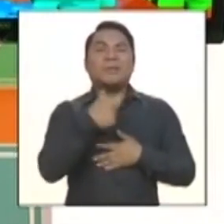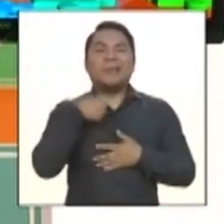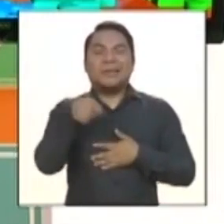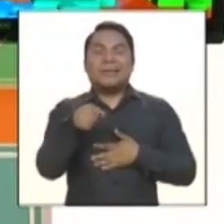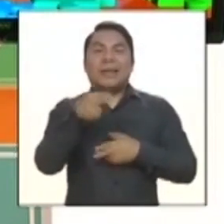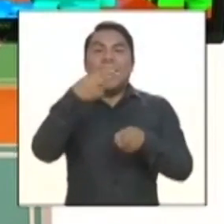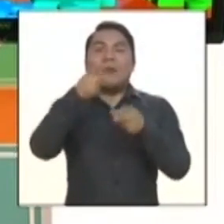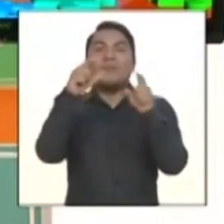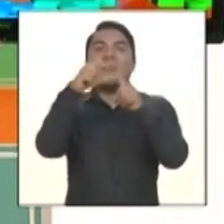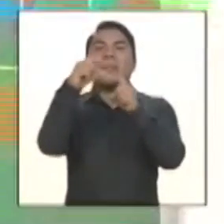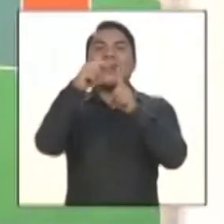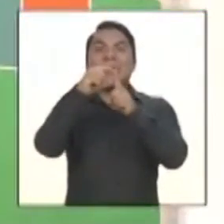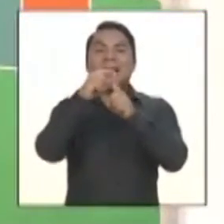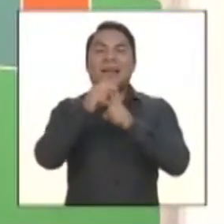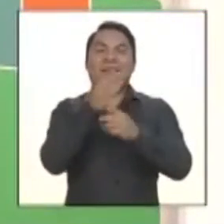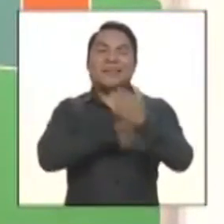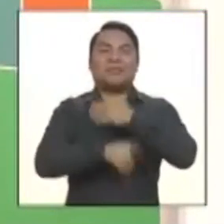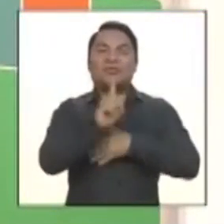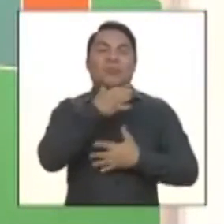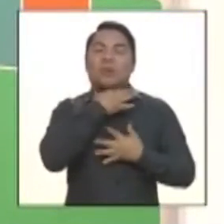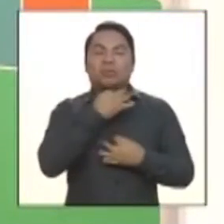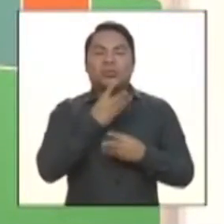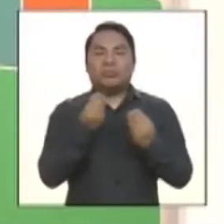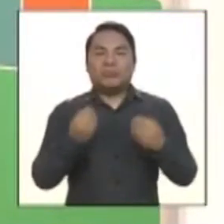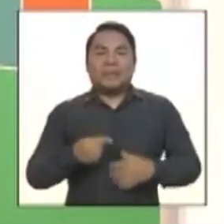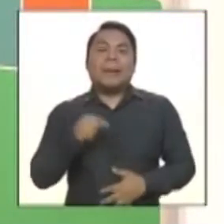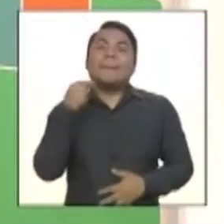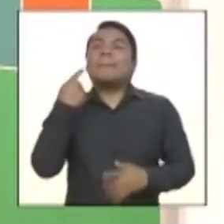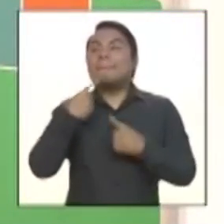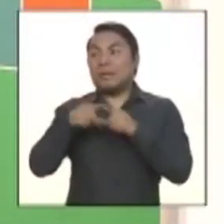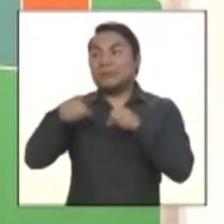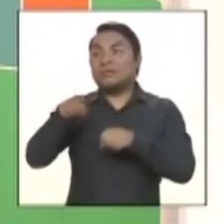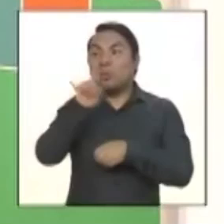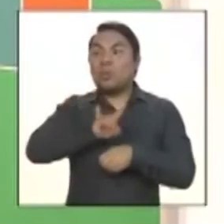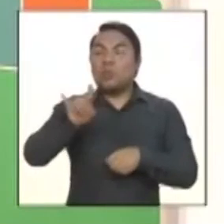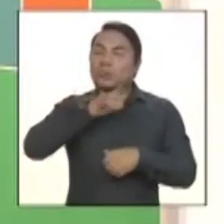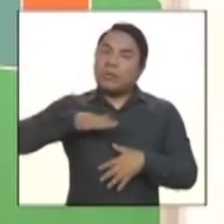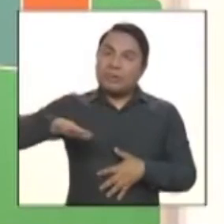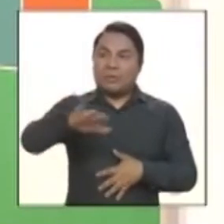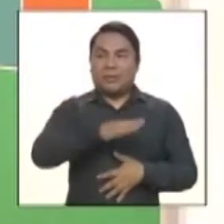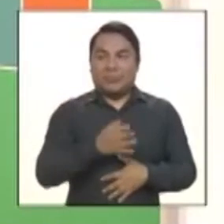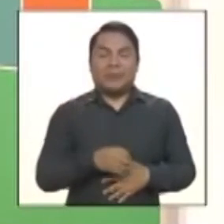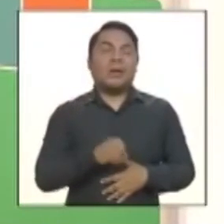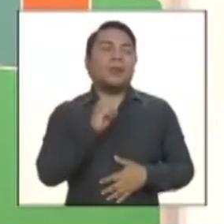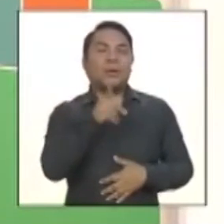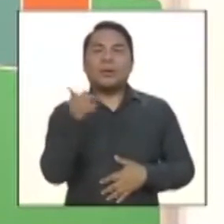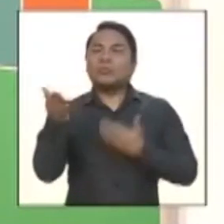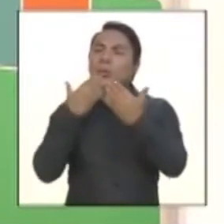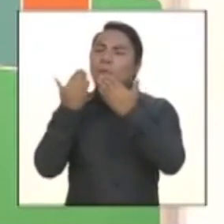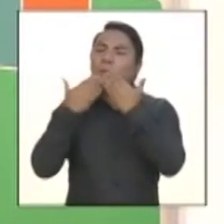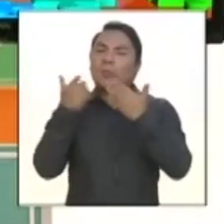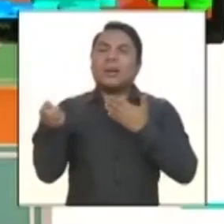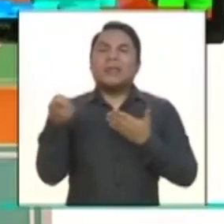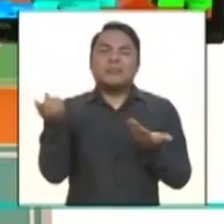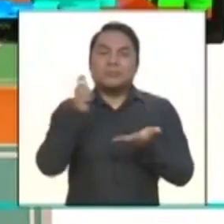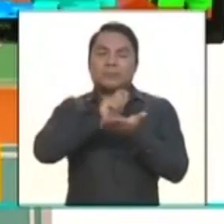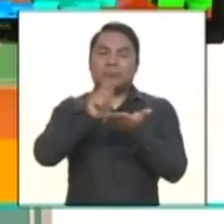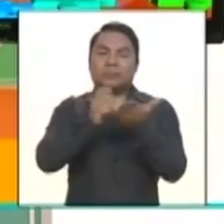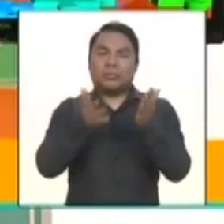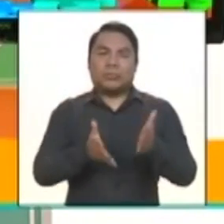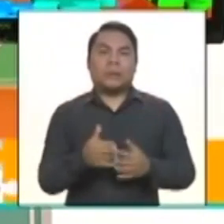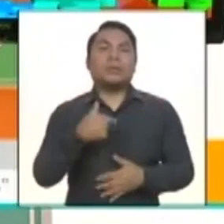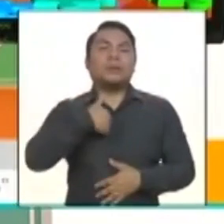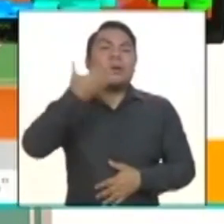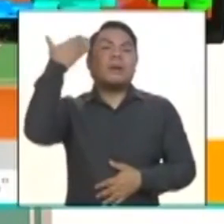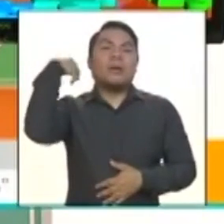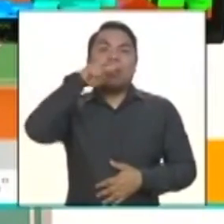gusta mucho. Sí, pero se usa también universalmente, ¿no? Cuéntanos un poquito acerca de tu trayectoria como escritor. Yo en el 2001